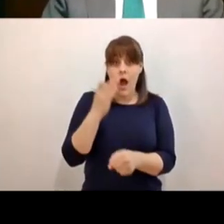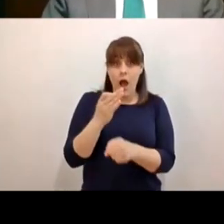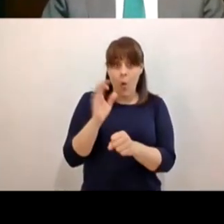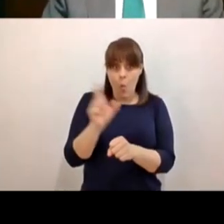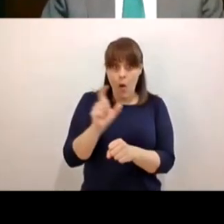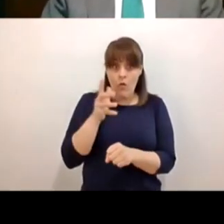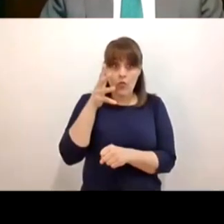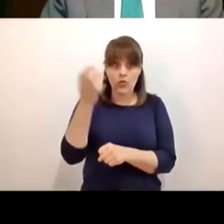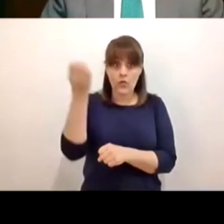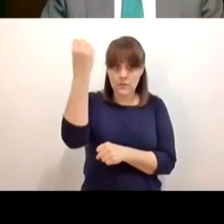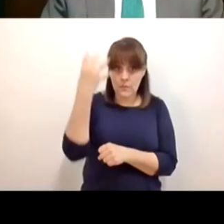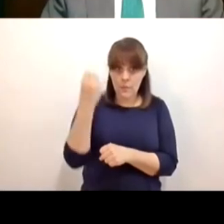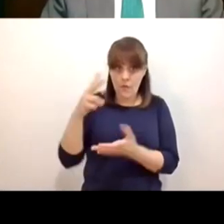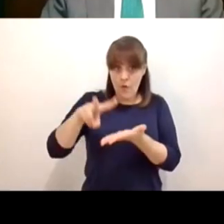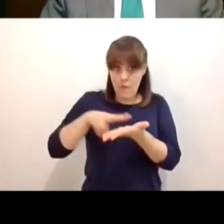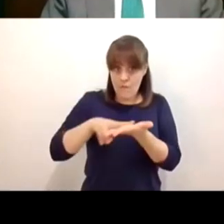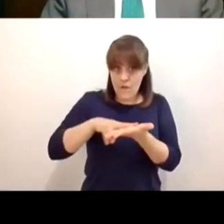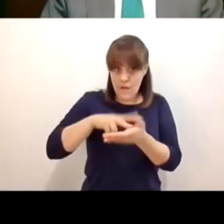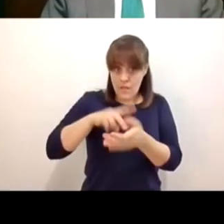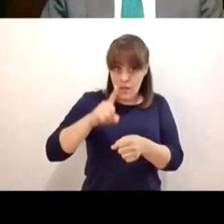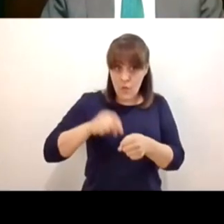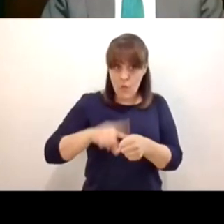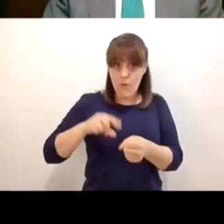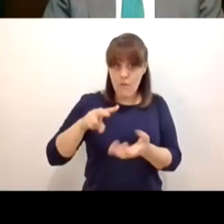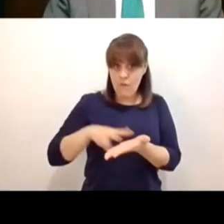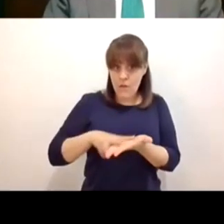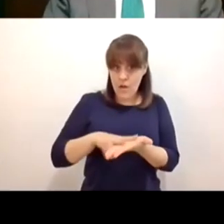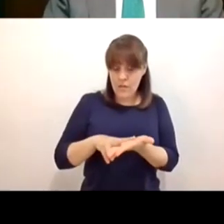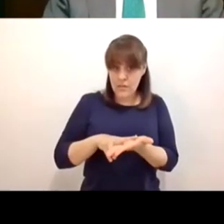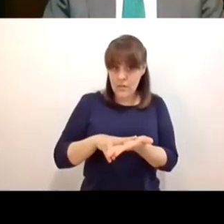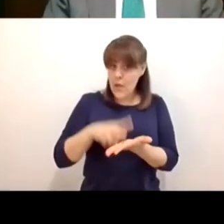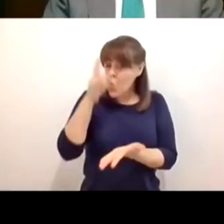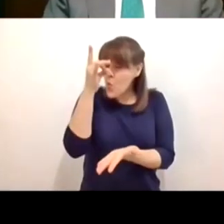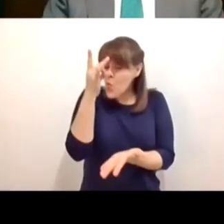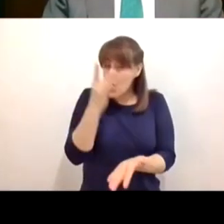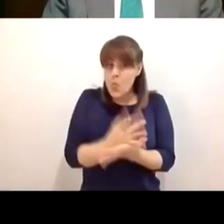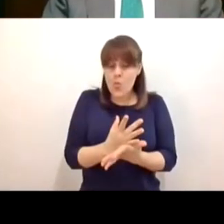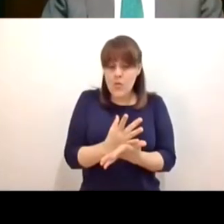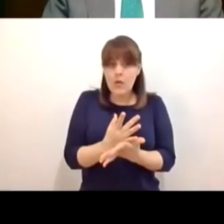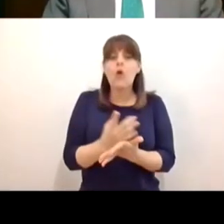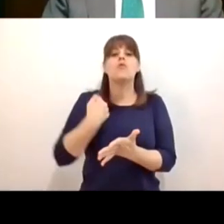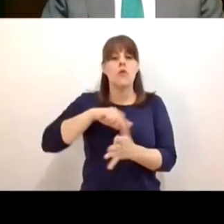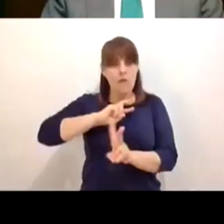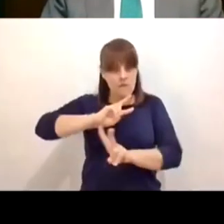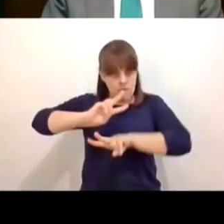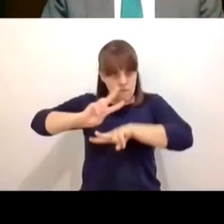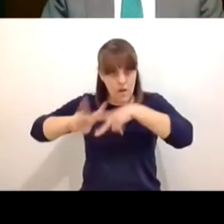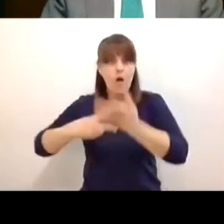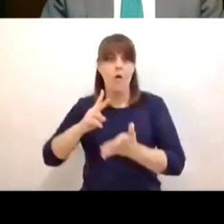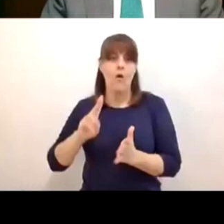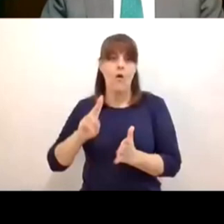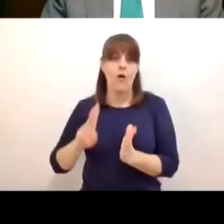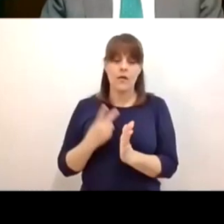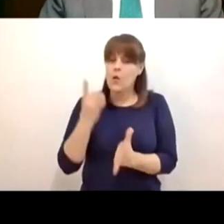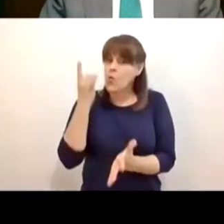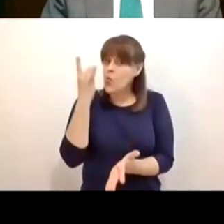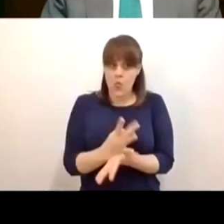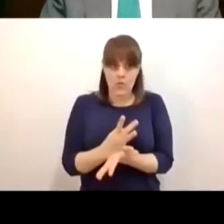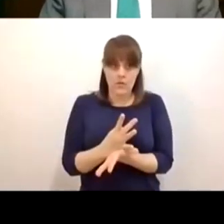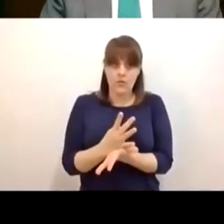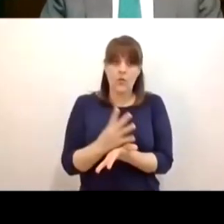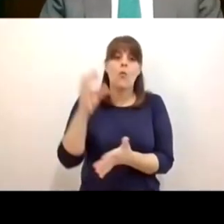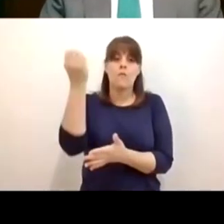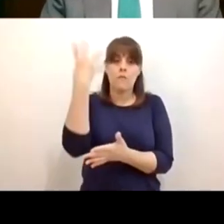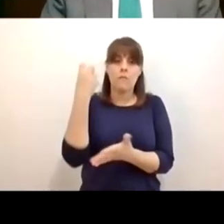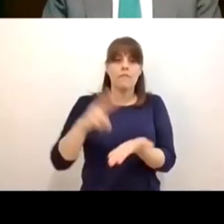solamente estamos pensando en regresar en semáforo verde ¿qué es el semáforo